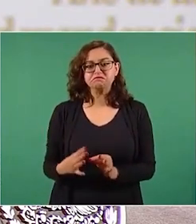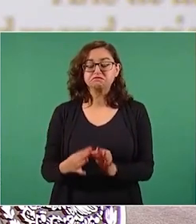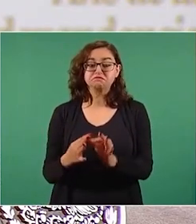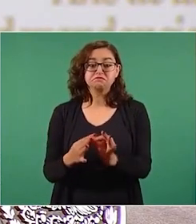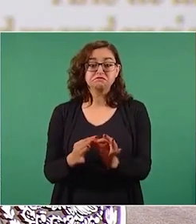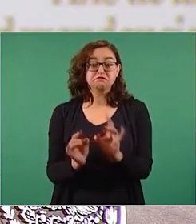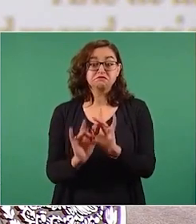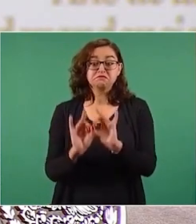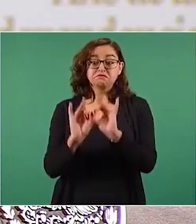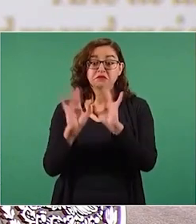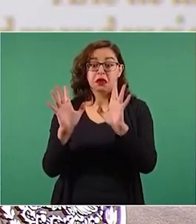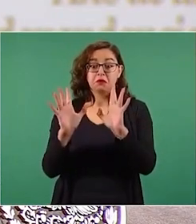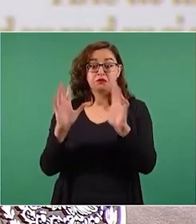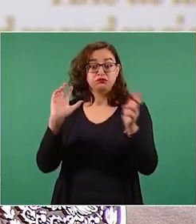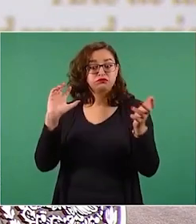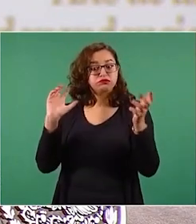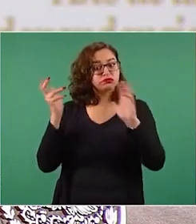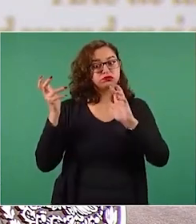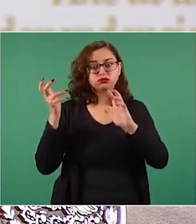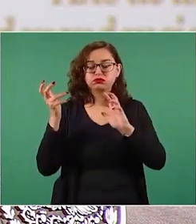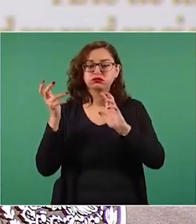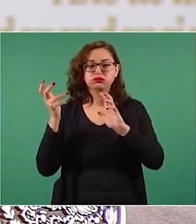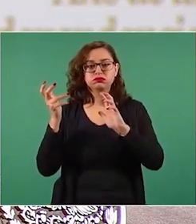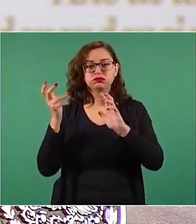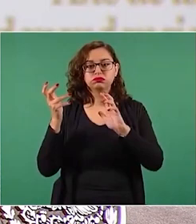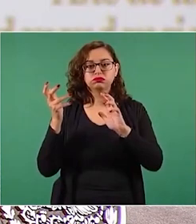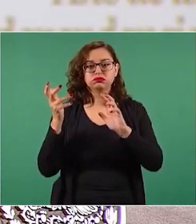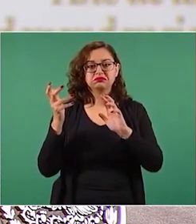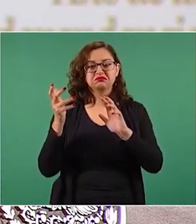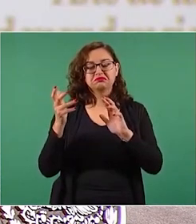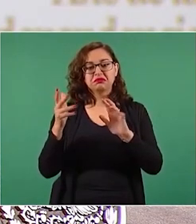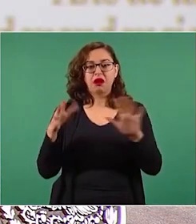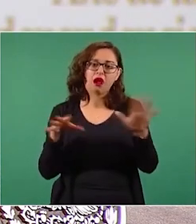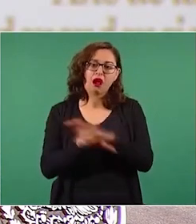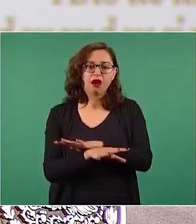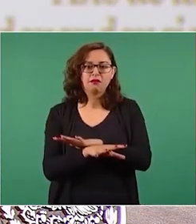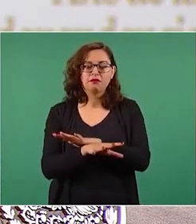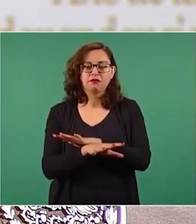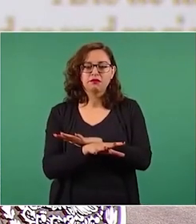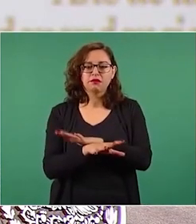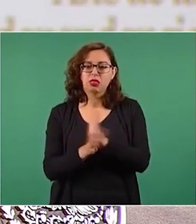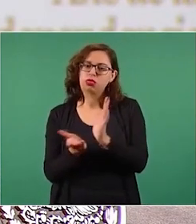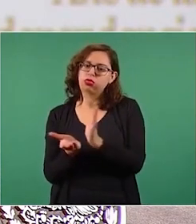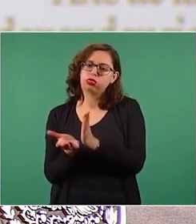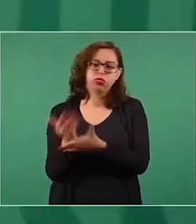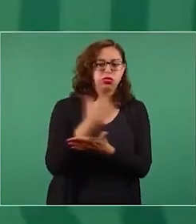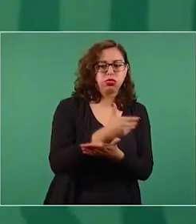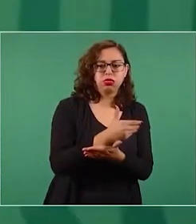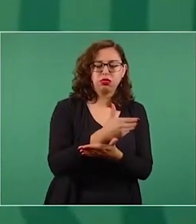se claudique al final de la vida.